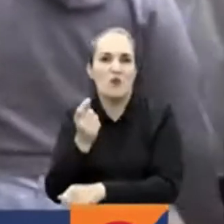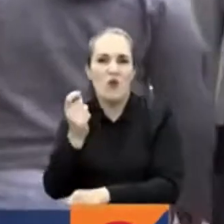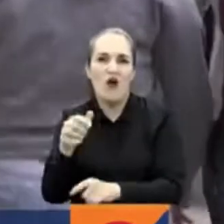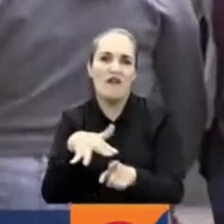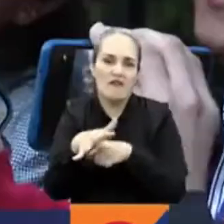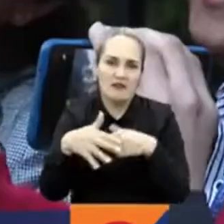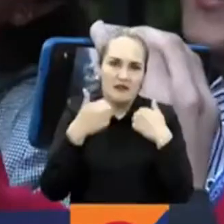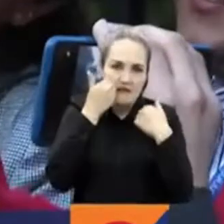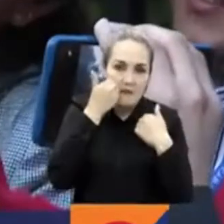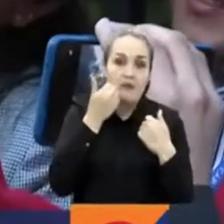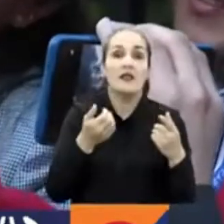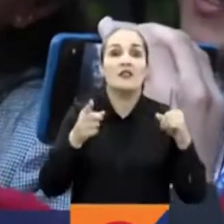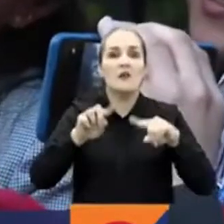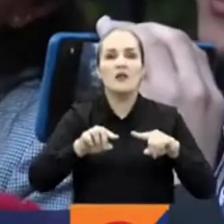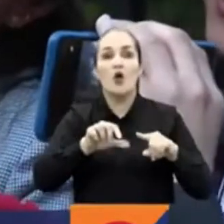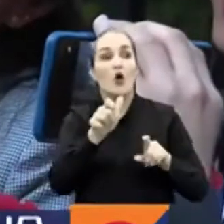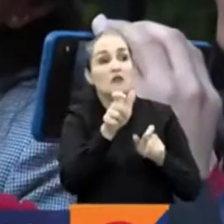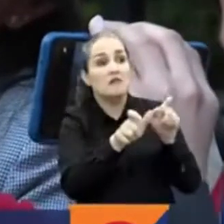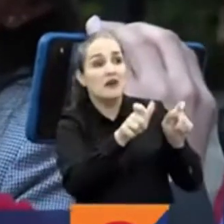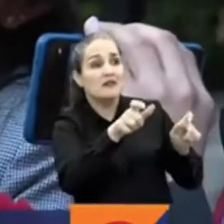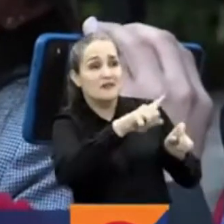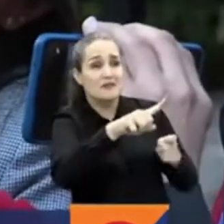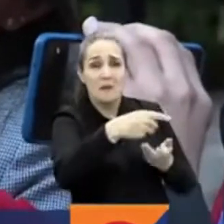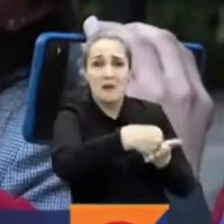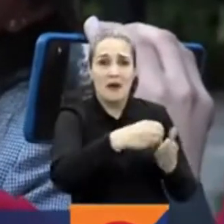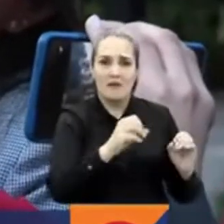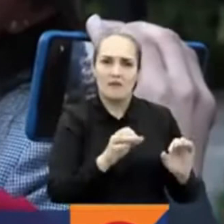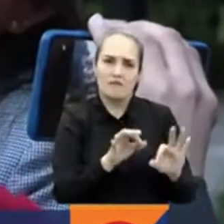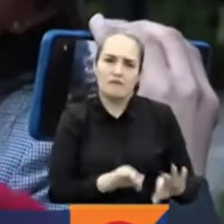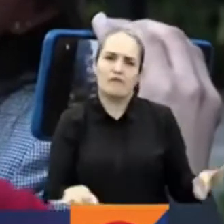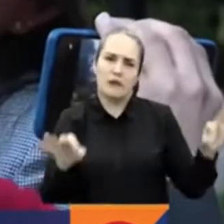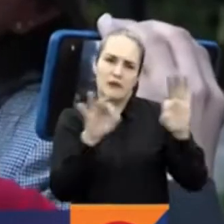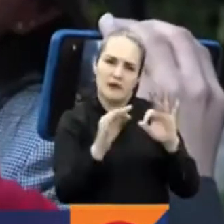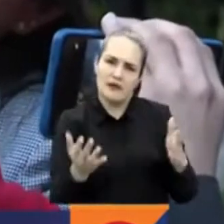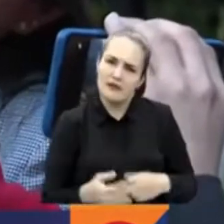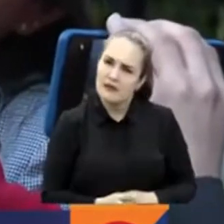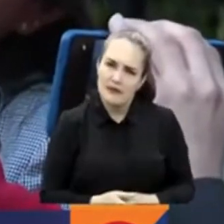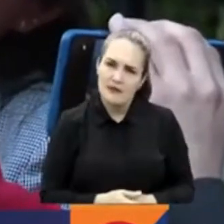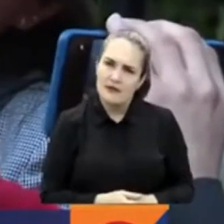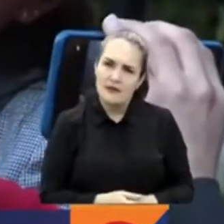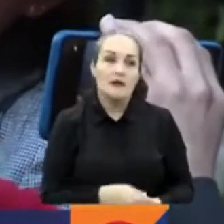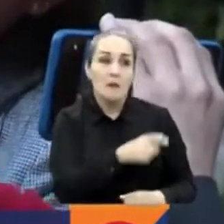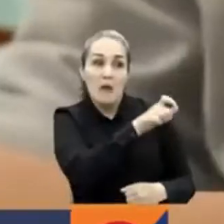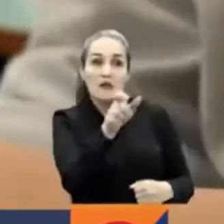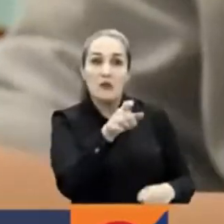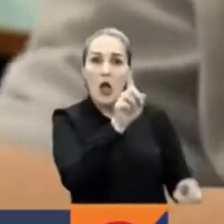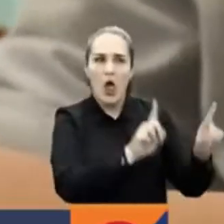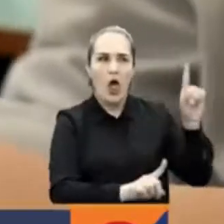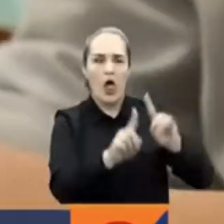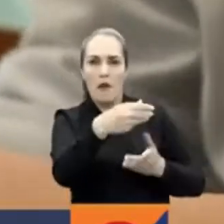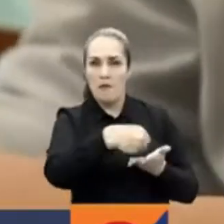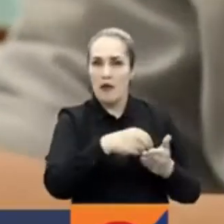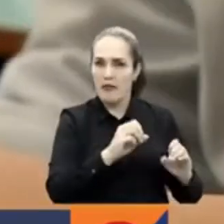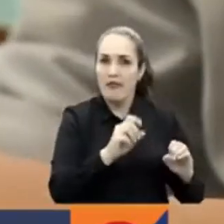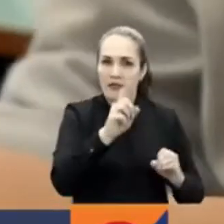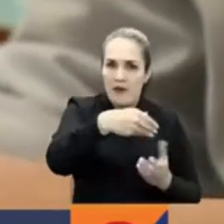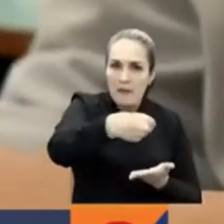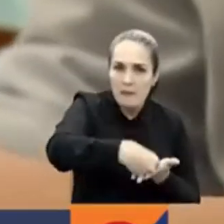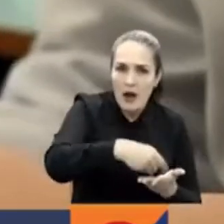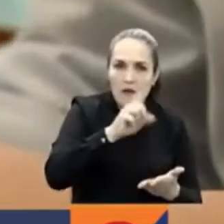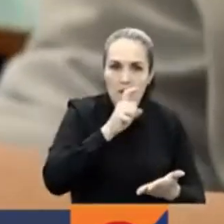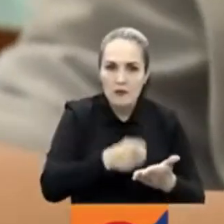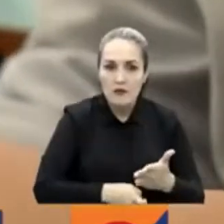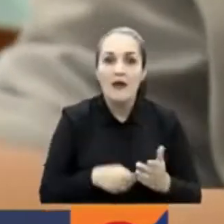contra los evasores. Cáceres para eso ya hay y seguiremos fortaleciendo esa norma. Dijo que con estas